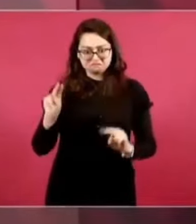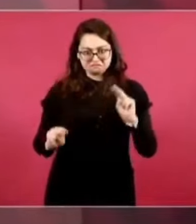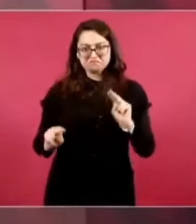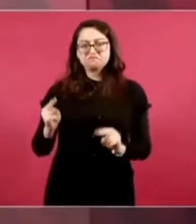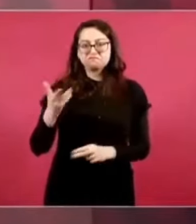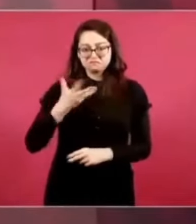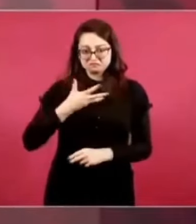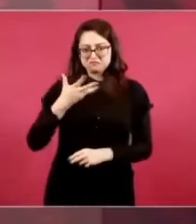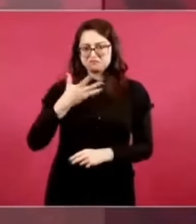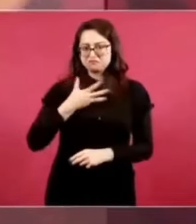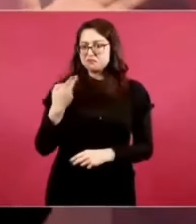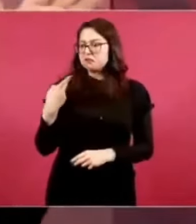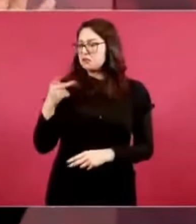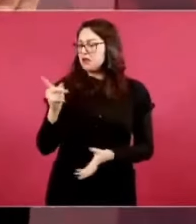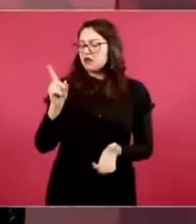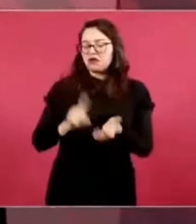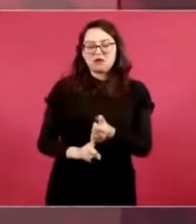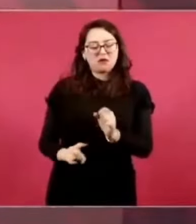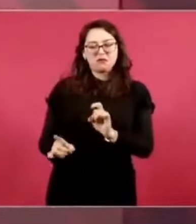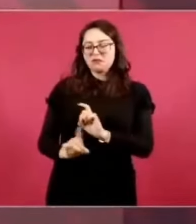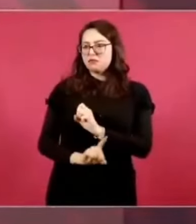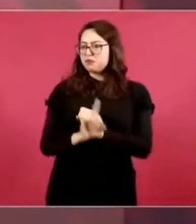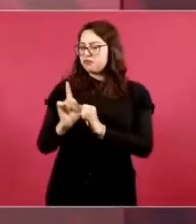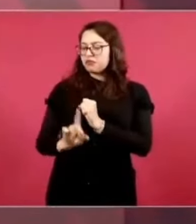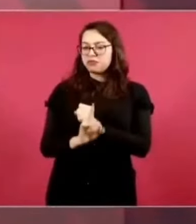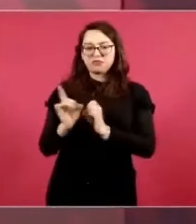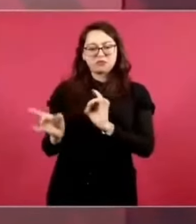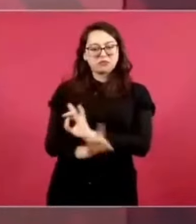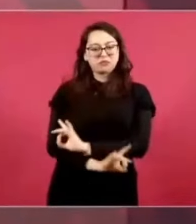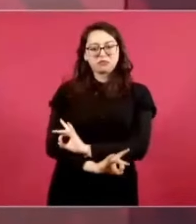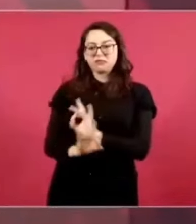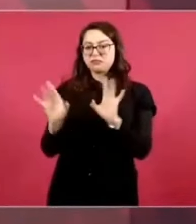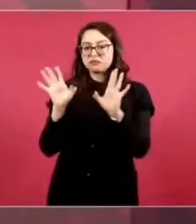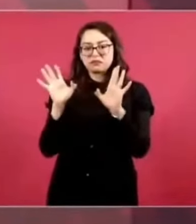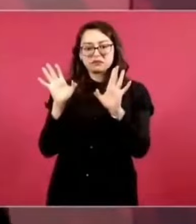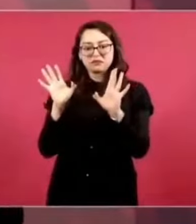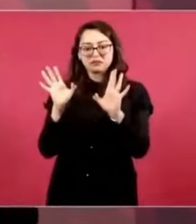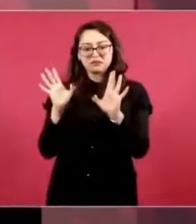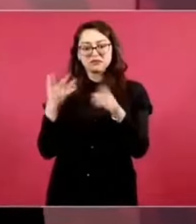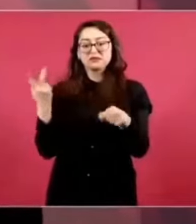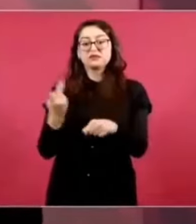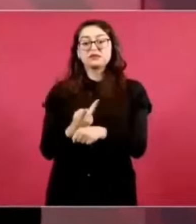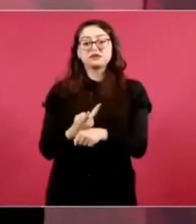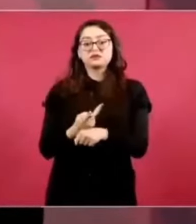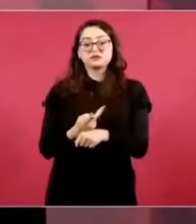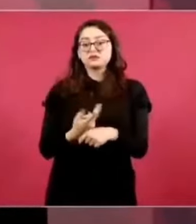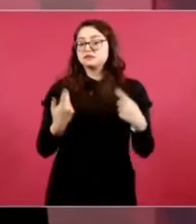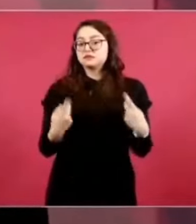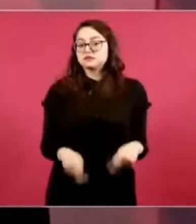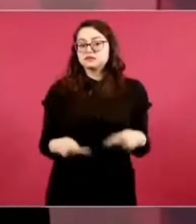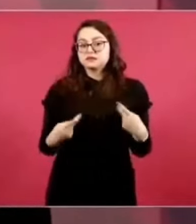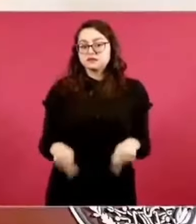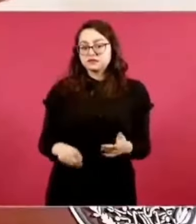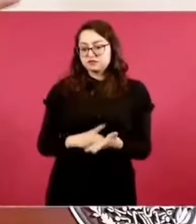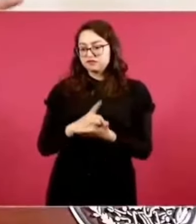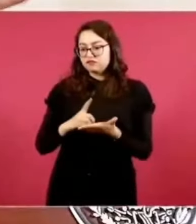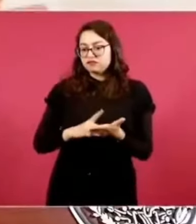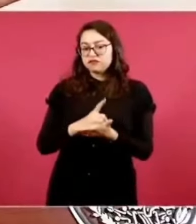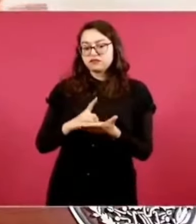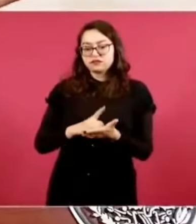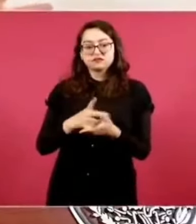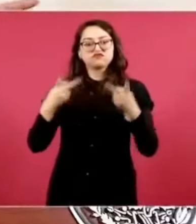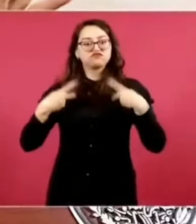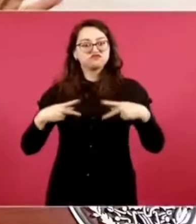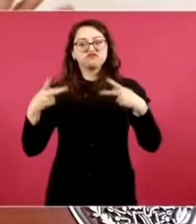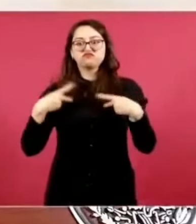pero algo sucedió y empezó a crecer el consumo de